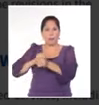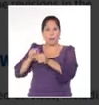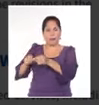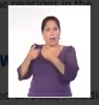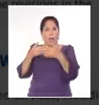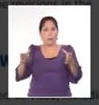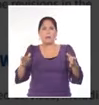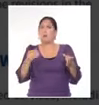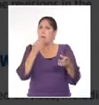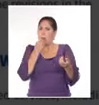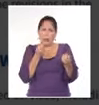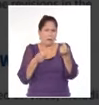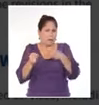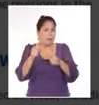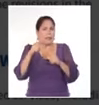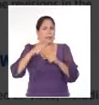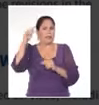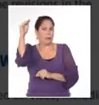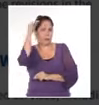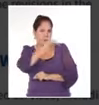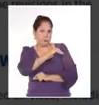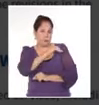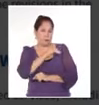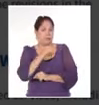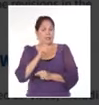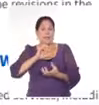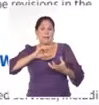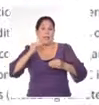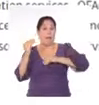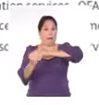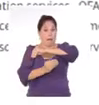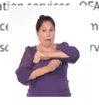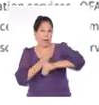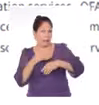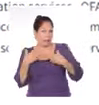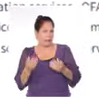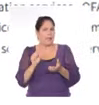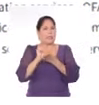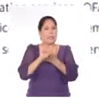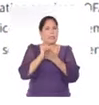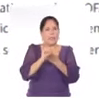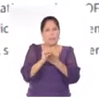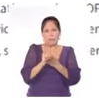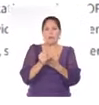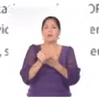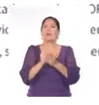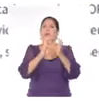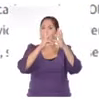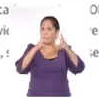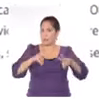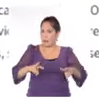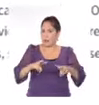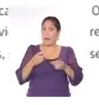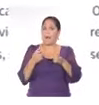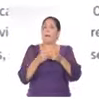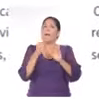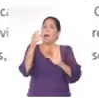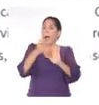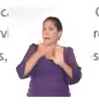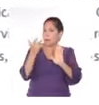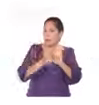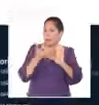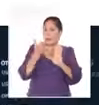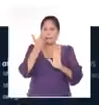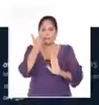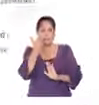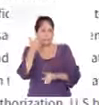en las áreas financieras y tecnológicas. Se modifican restricciones relacionadas con servicios basados en las redes, software y aplicaciones de teléfonos